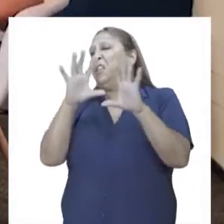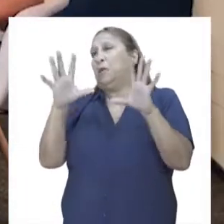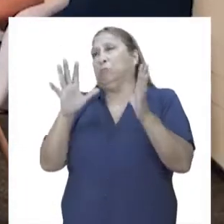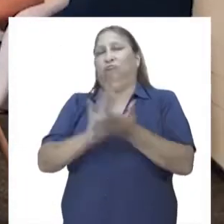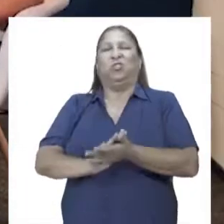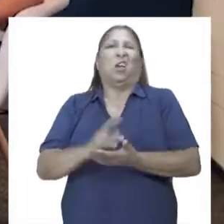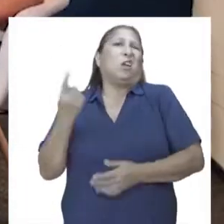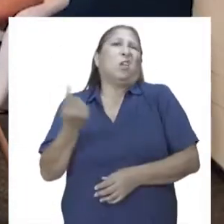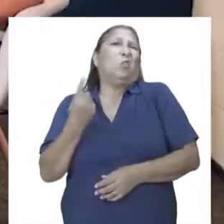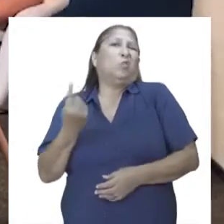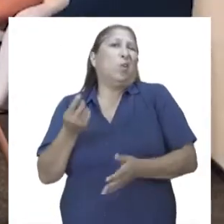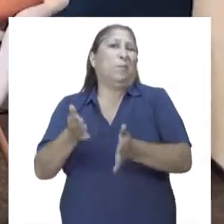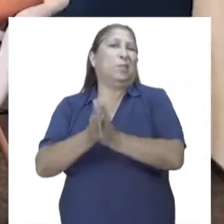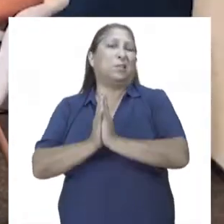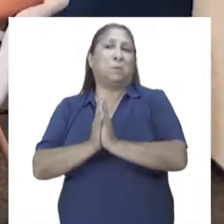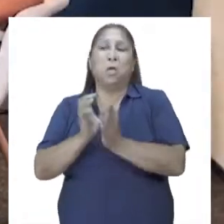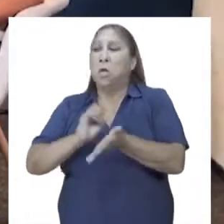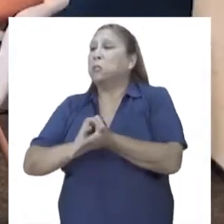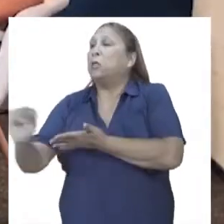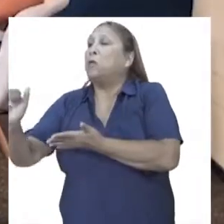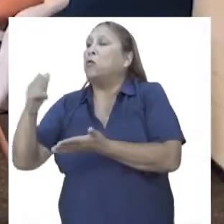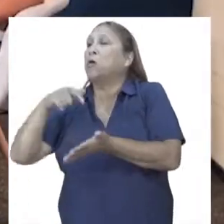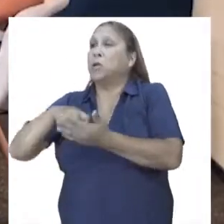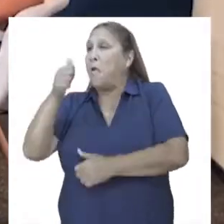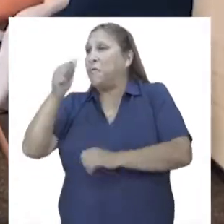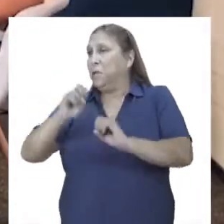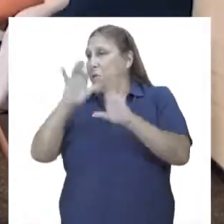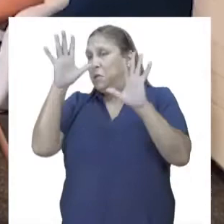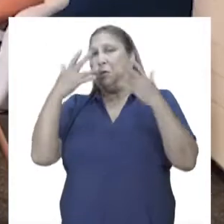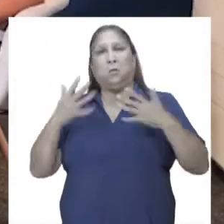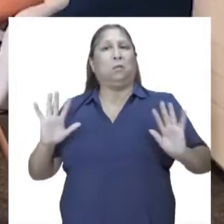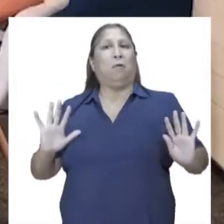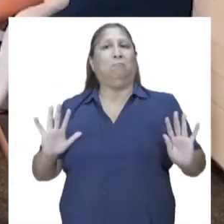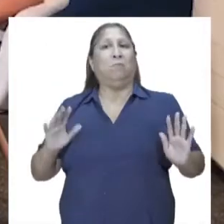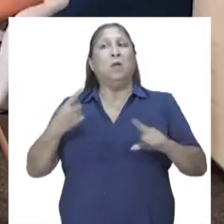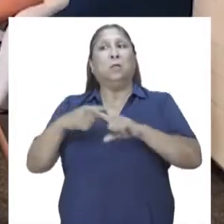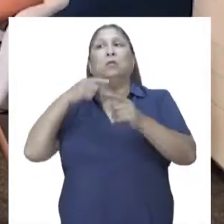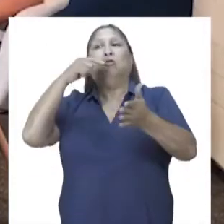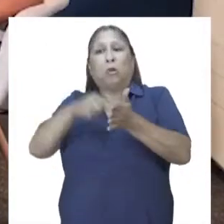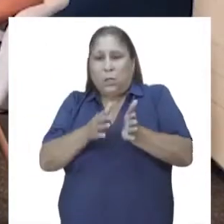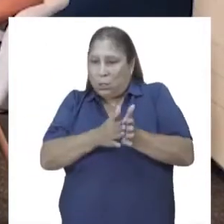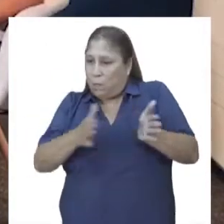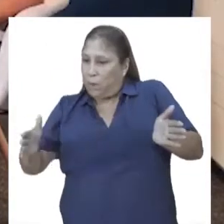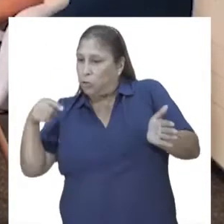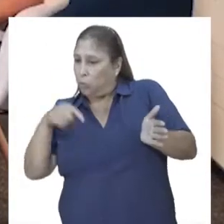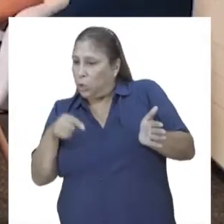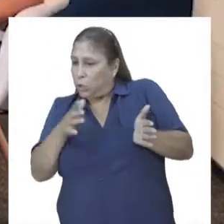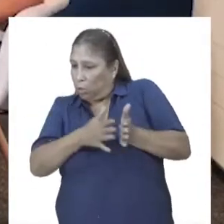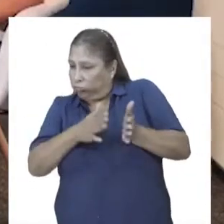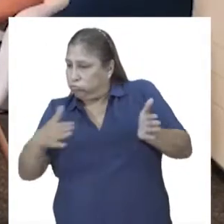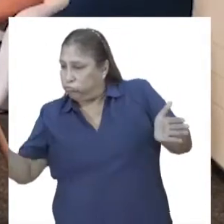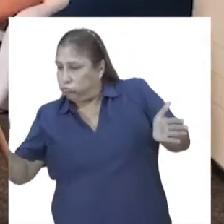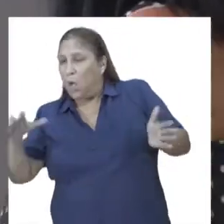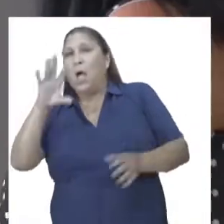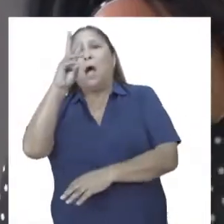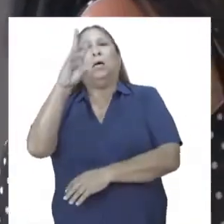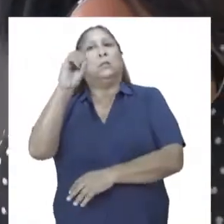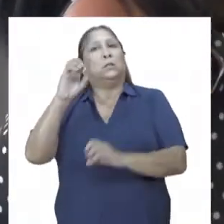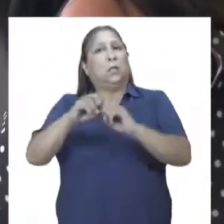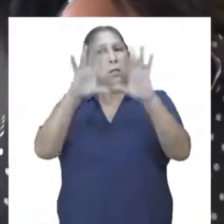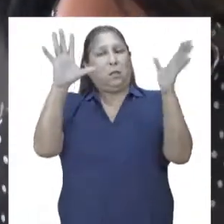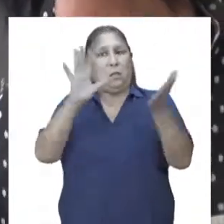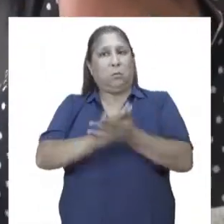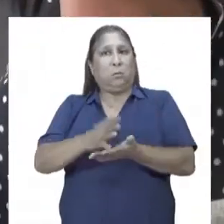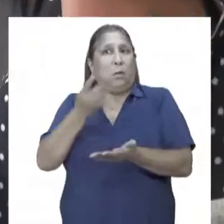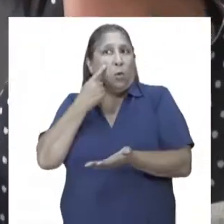sea, que no sean solamente te notifico en 10 días y ya, sino que este plazo pueda ser ampliado a 60 días. Se dio a